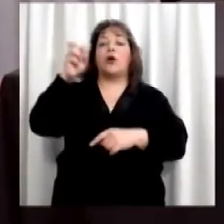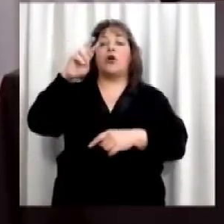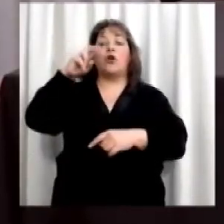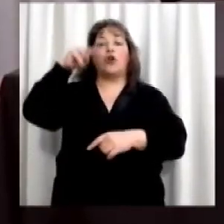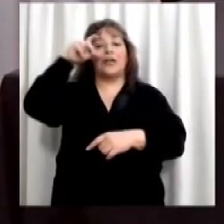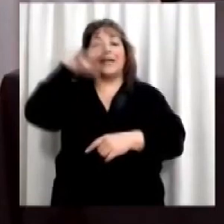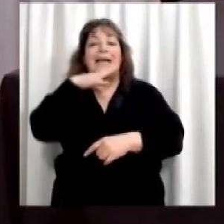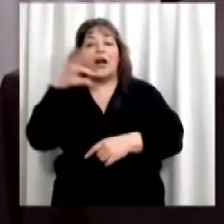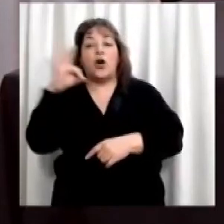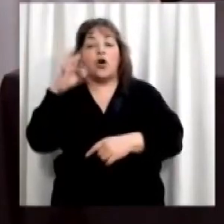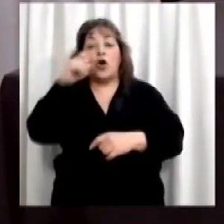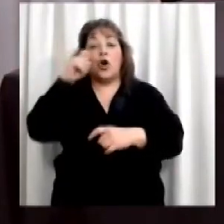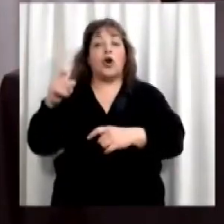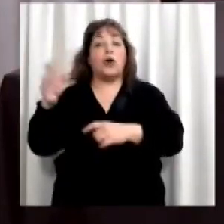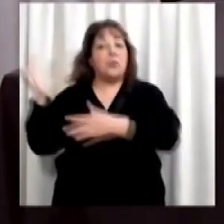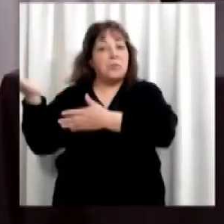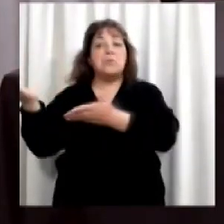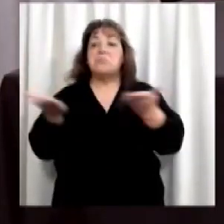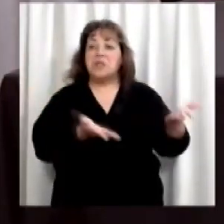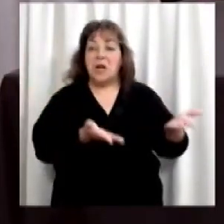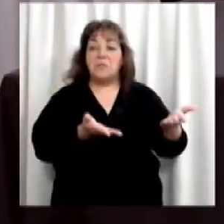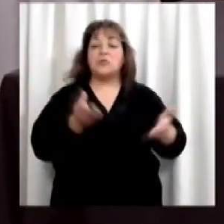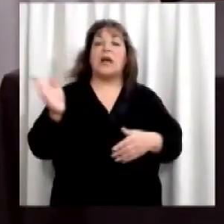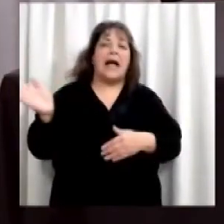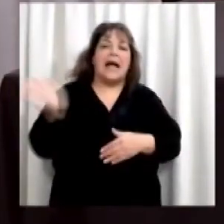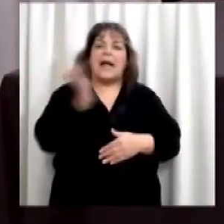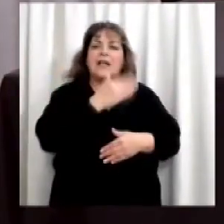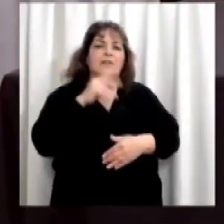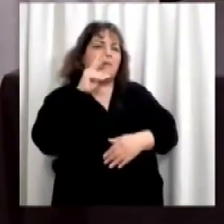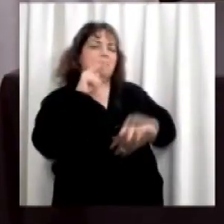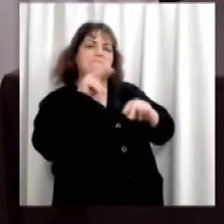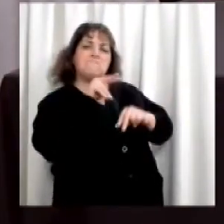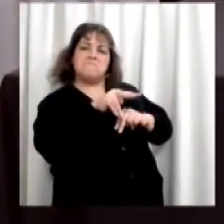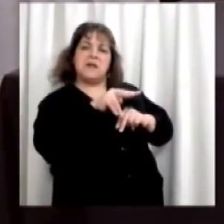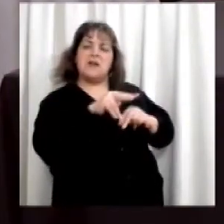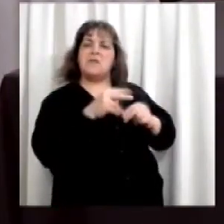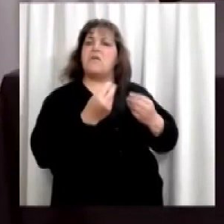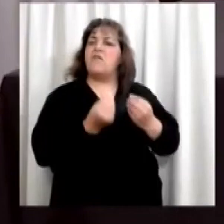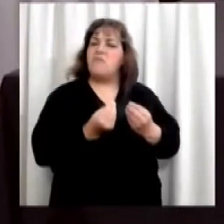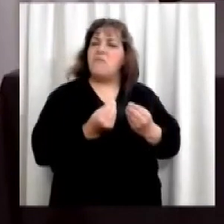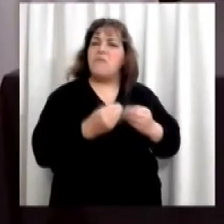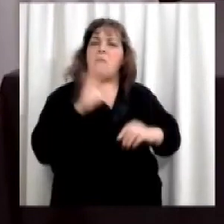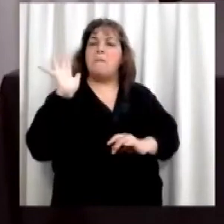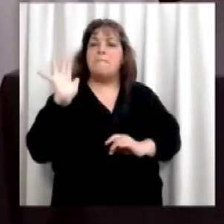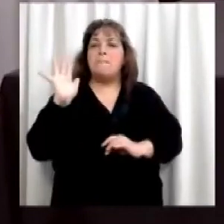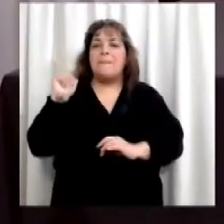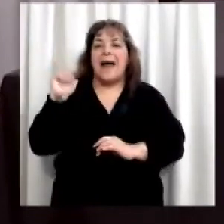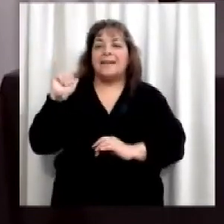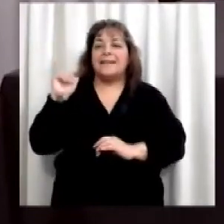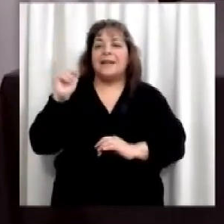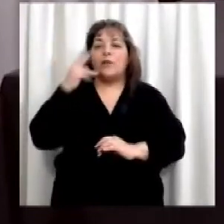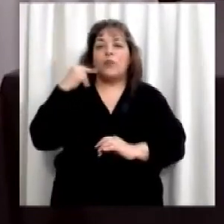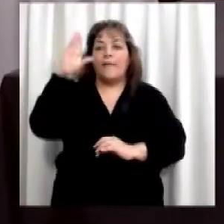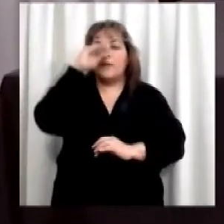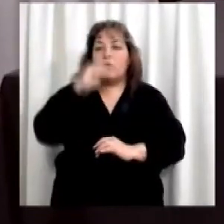Y bueno, los invito a todos a que vean. Este martes se va, la emisión va a salir el martes desde las 9 de la noche a partir